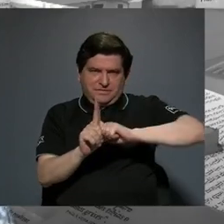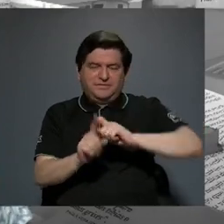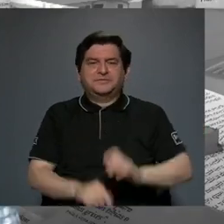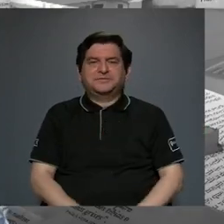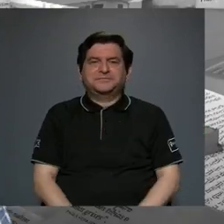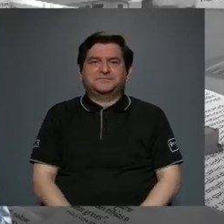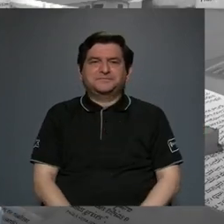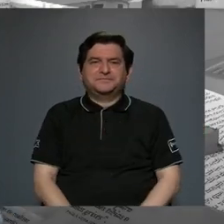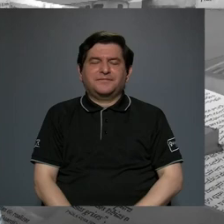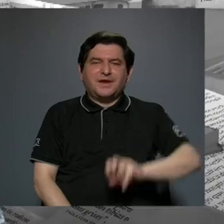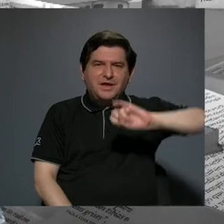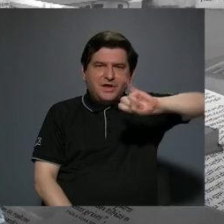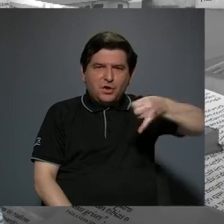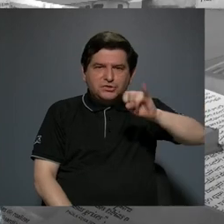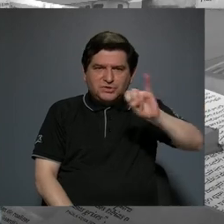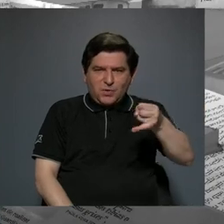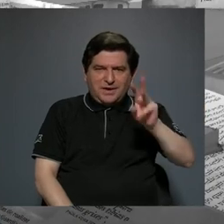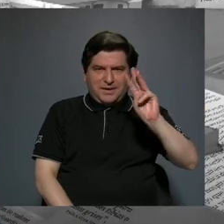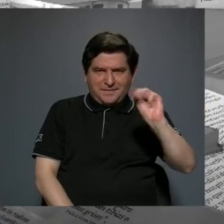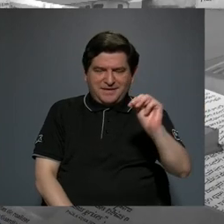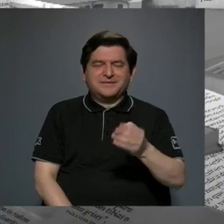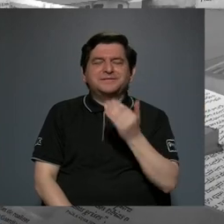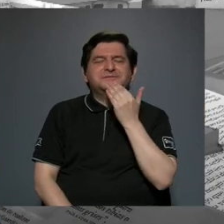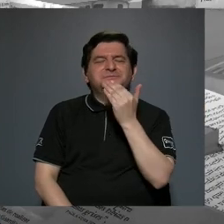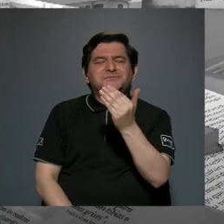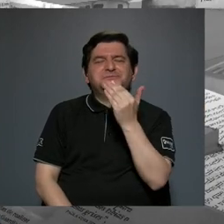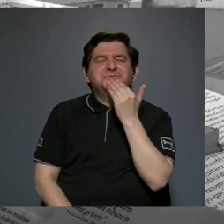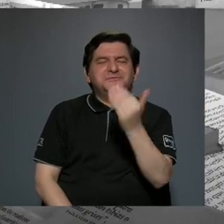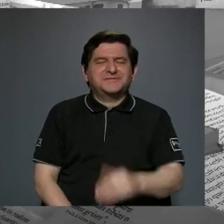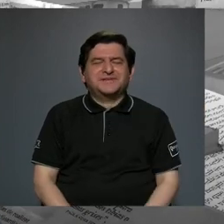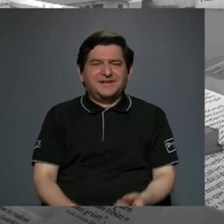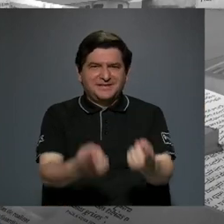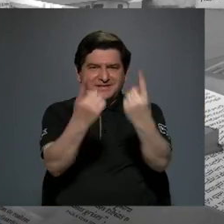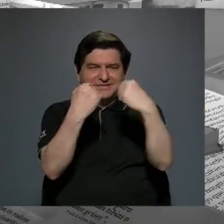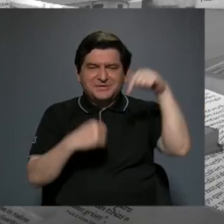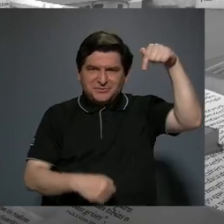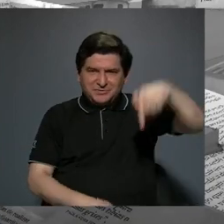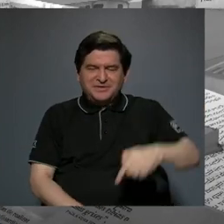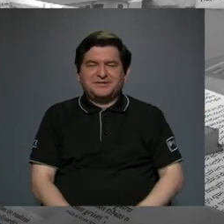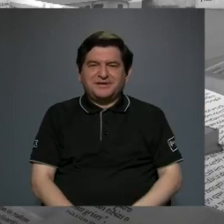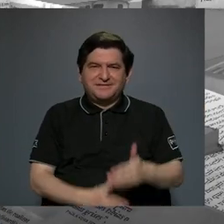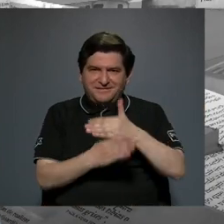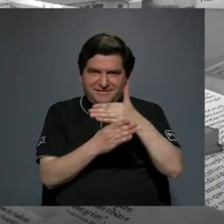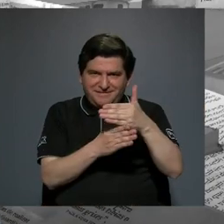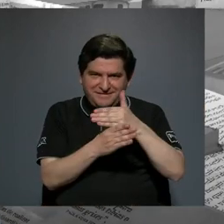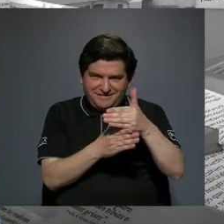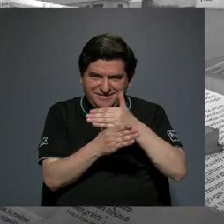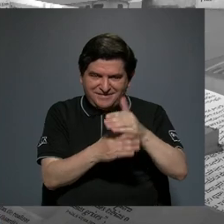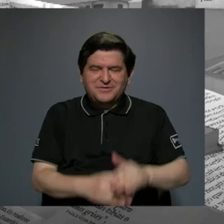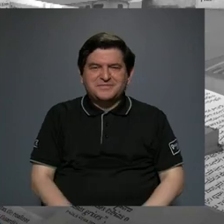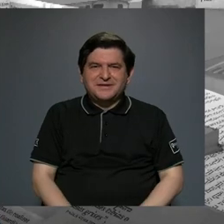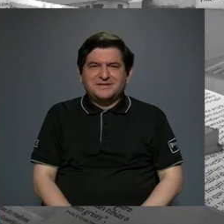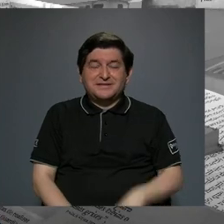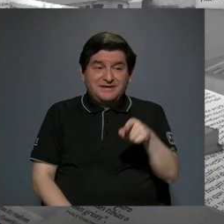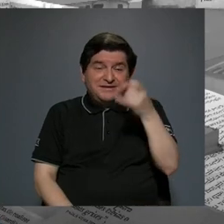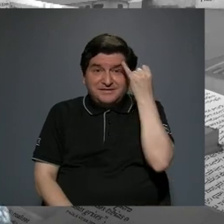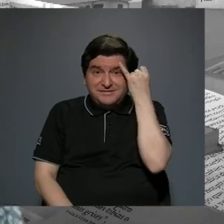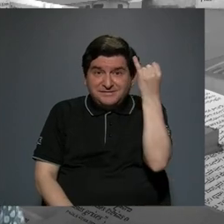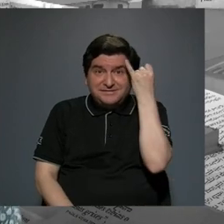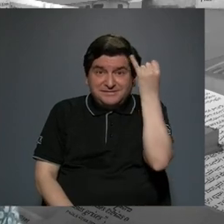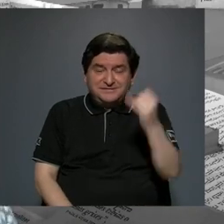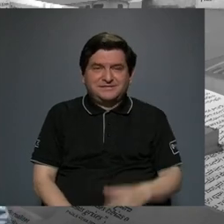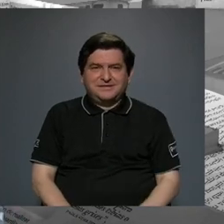Bueno, don José Joaquín, realmente le agradezco por estar aquí con nosotros compartir estas impresiones